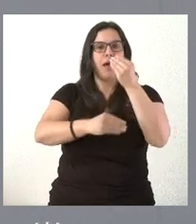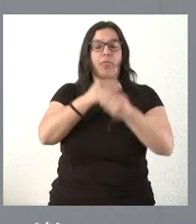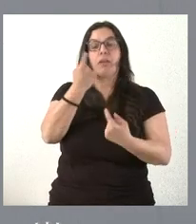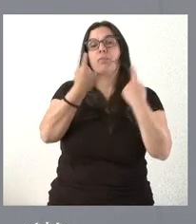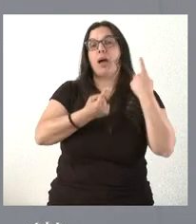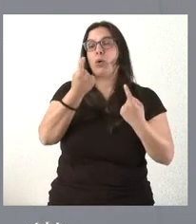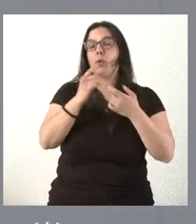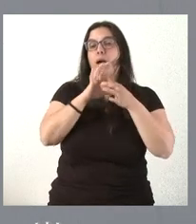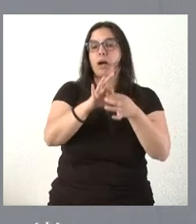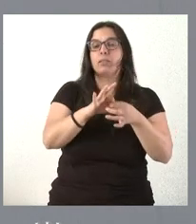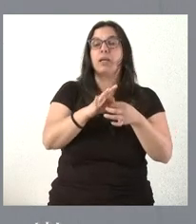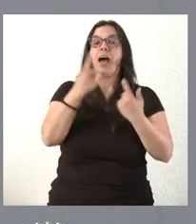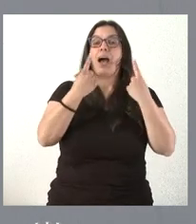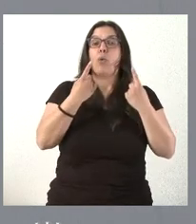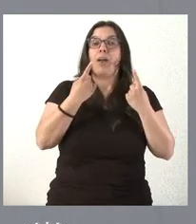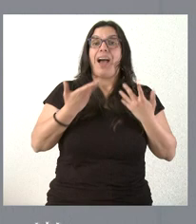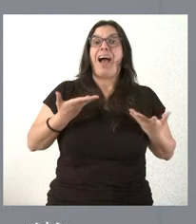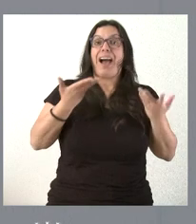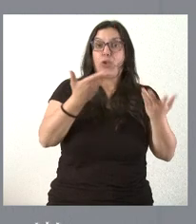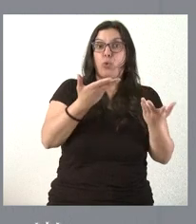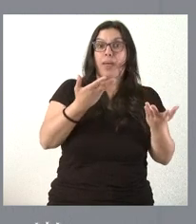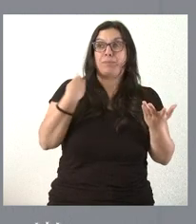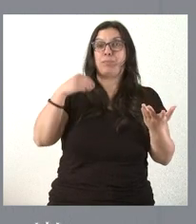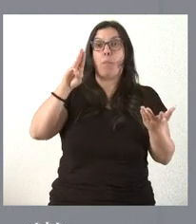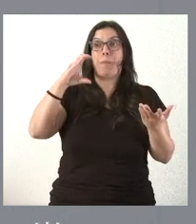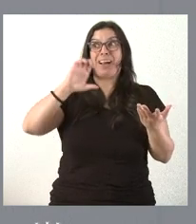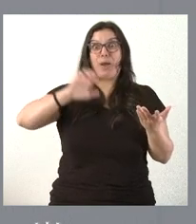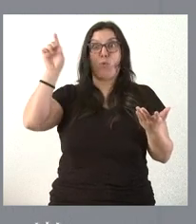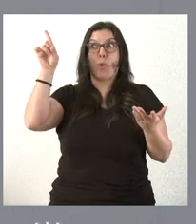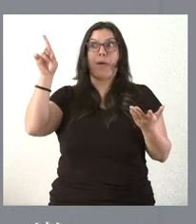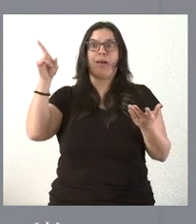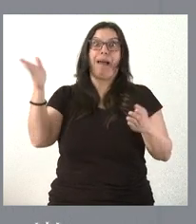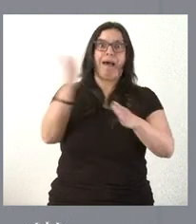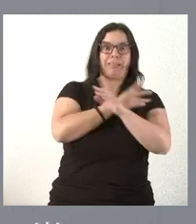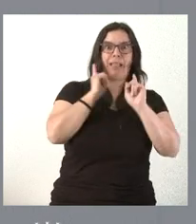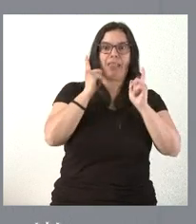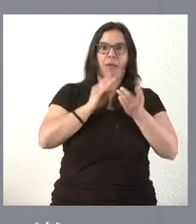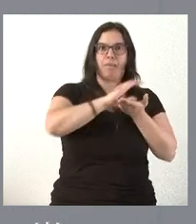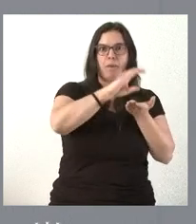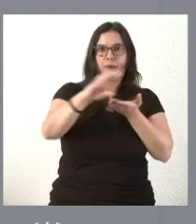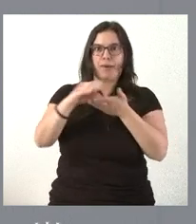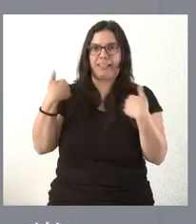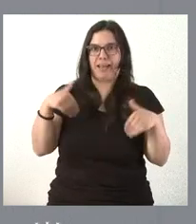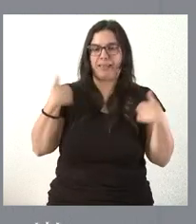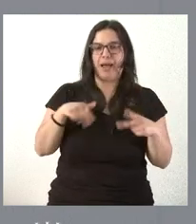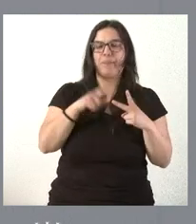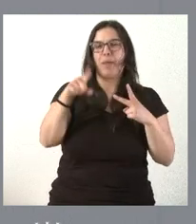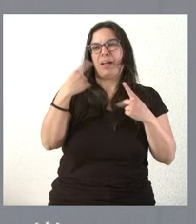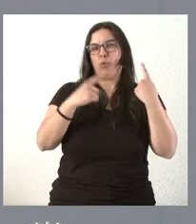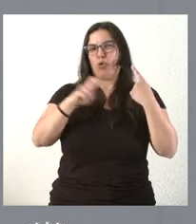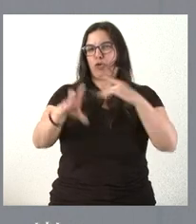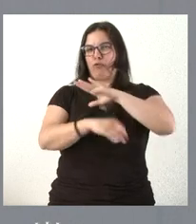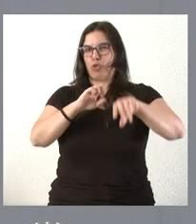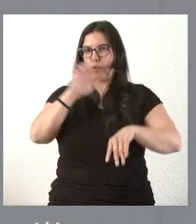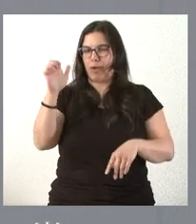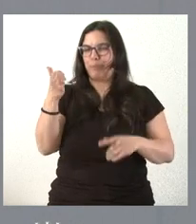por acelerar algunas ayudas que vienen de la PAC, que vienen también en algunas disposiciones posibles de fondos europeos. En fin,